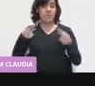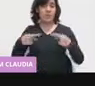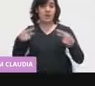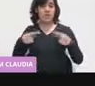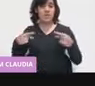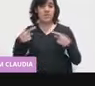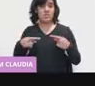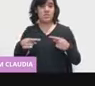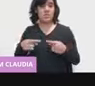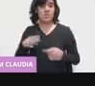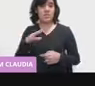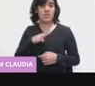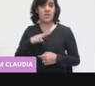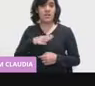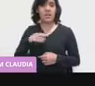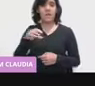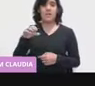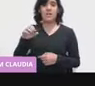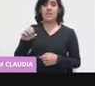síndrome de Santer.